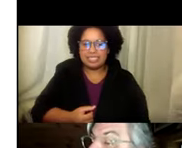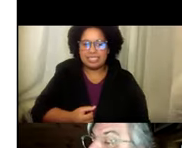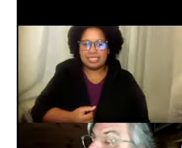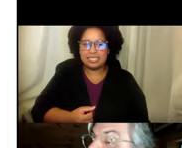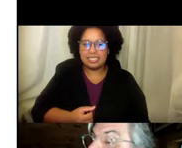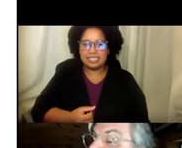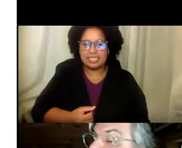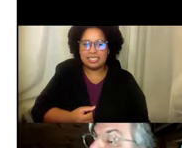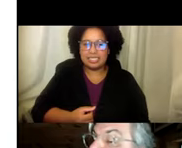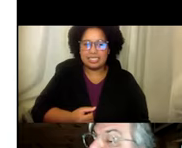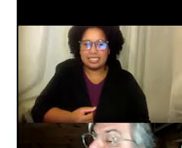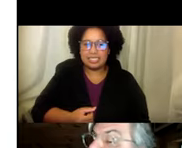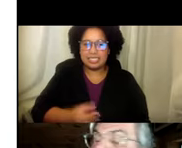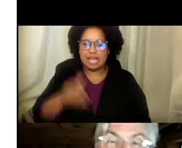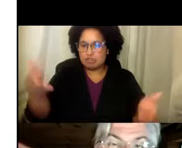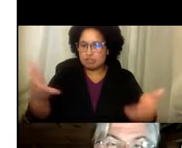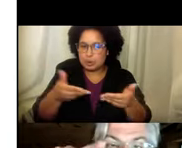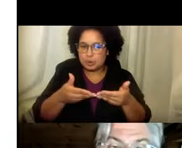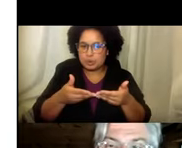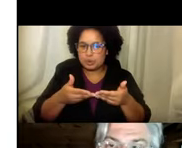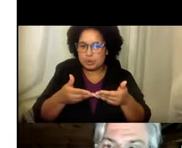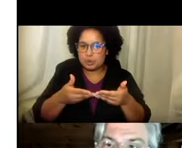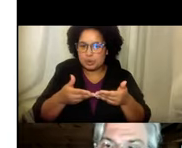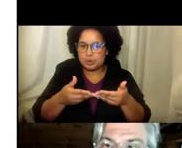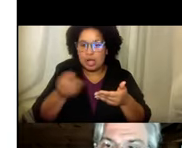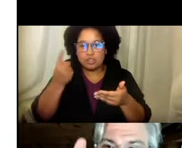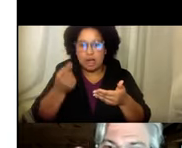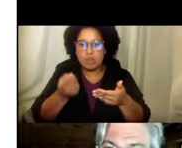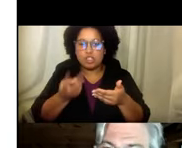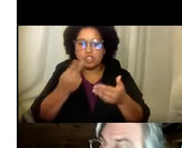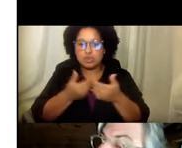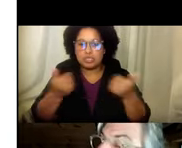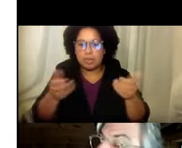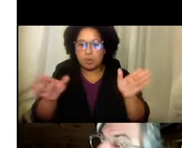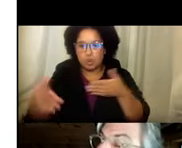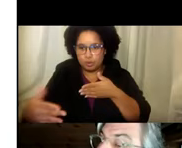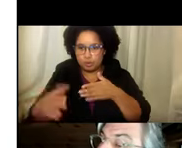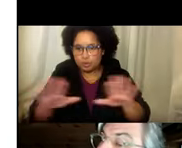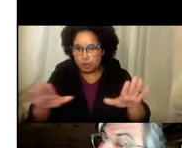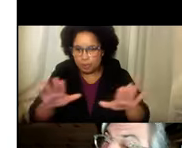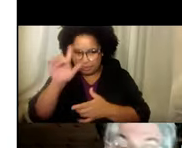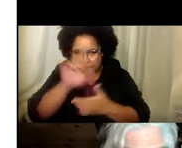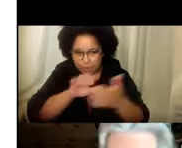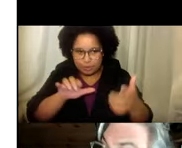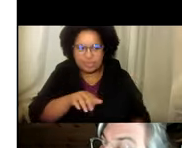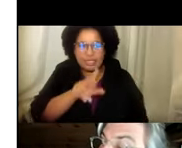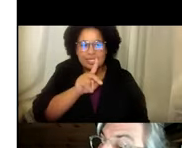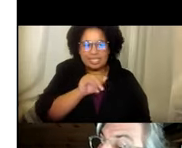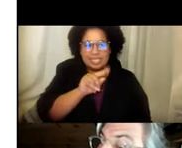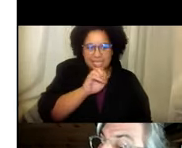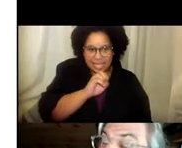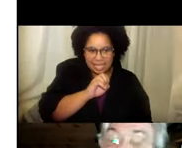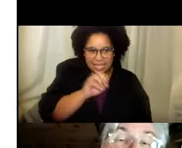Y finalmente me gustaría introducir y están en dos salas diferentes, pero no se confundan con eso.